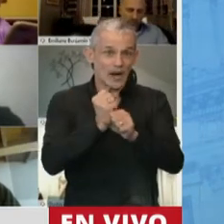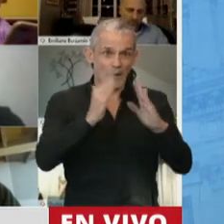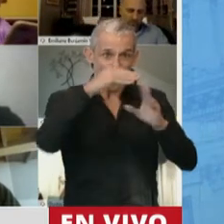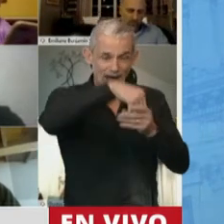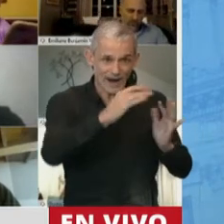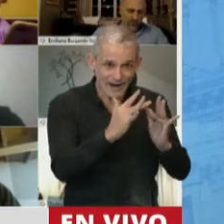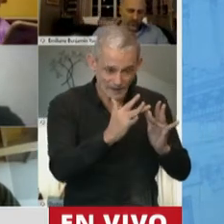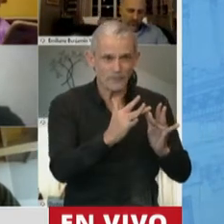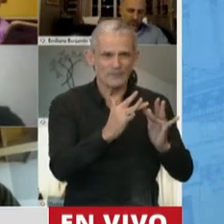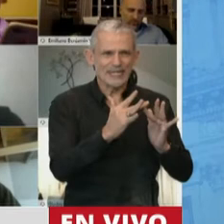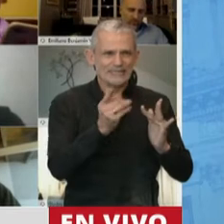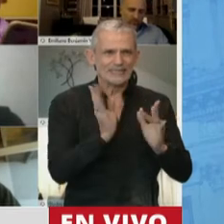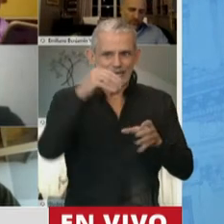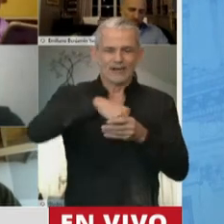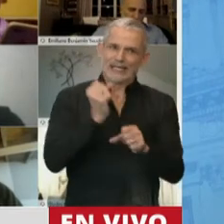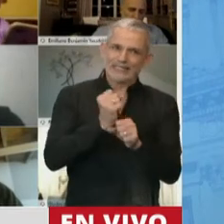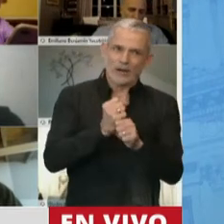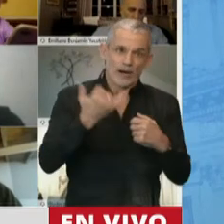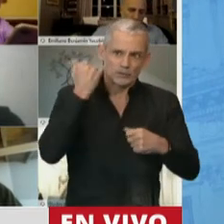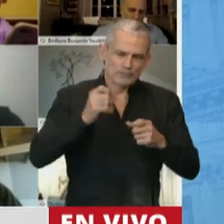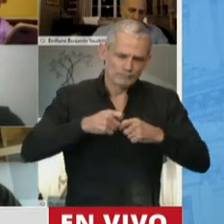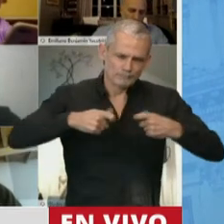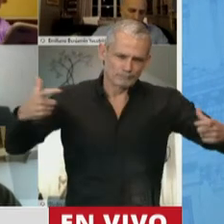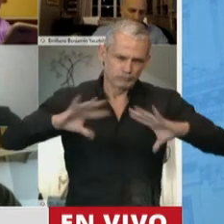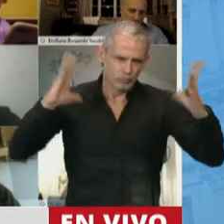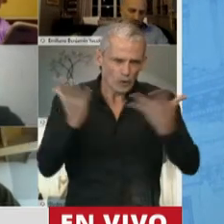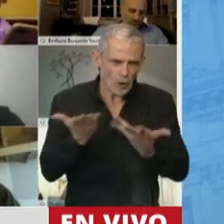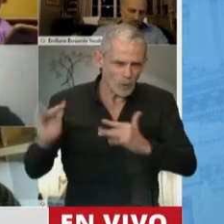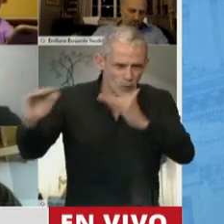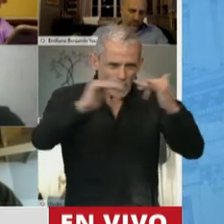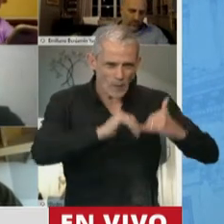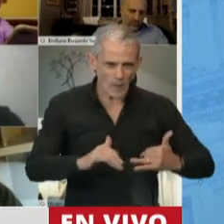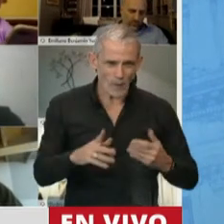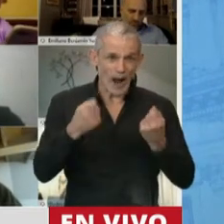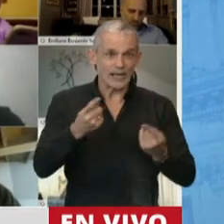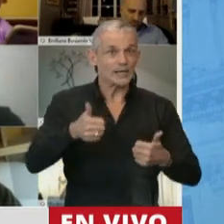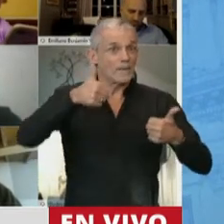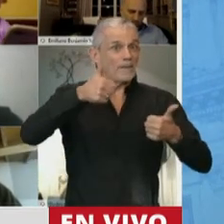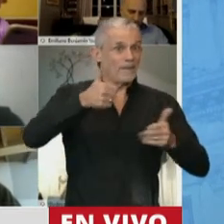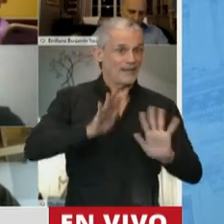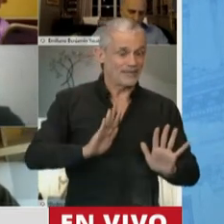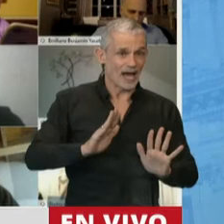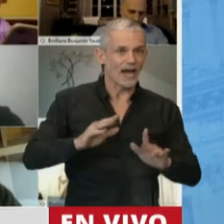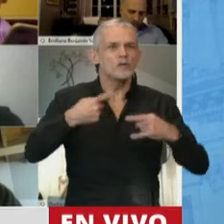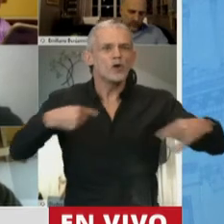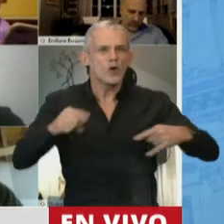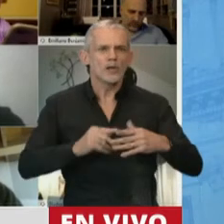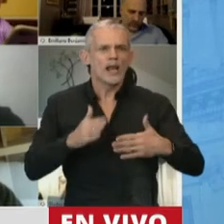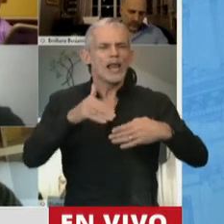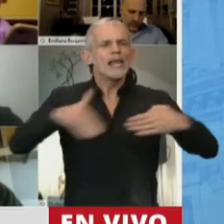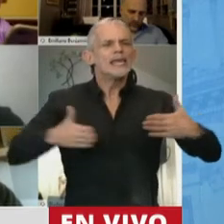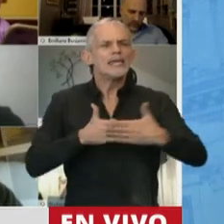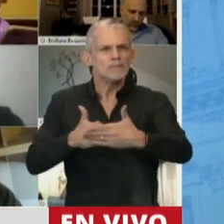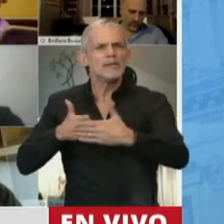penetrado ese mundo laboral y que es una tendencia. Indiscutiblemente ofrece ventajas, pero también hay límites que tenemos nosotros